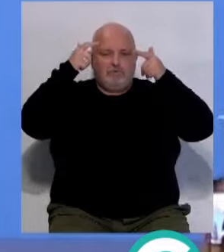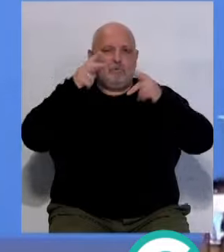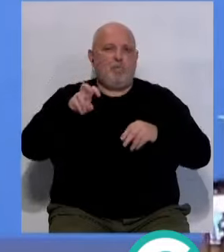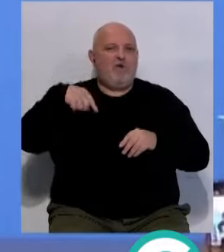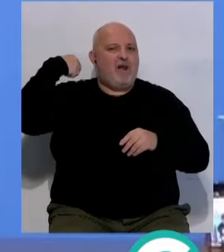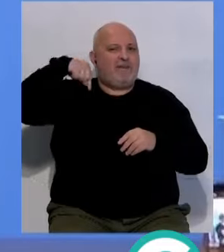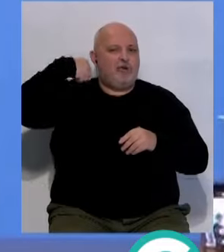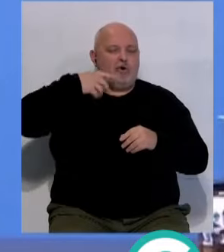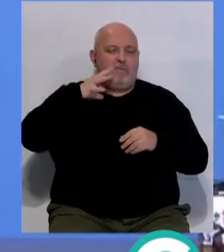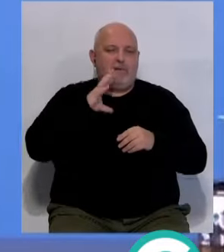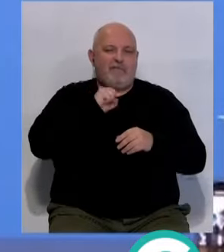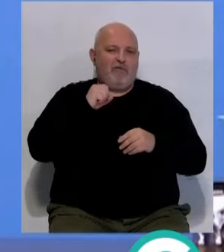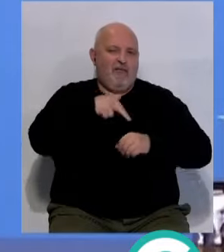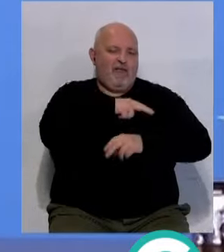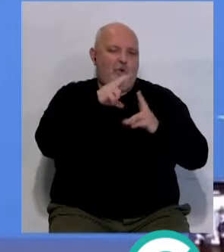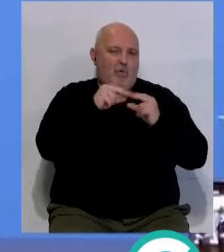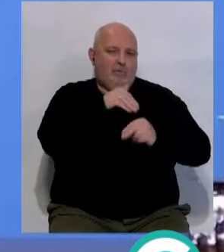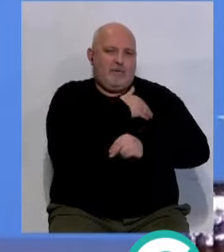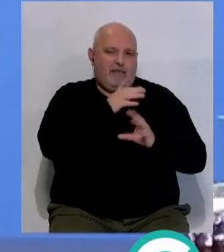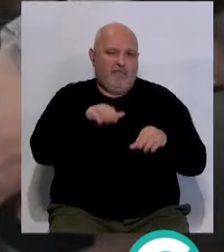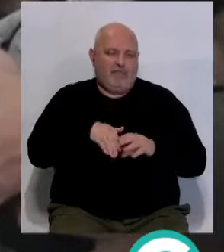como rector magnífico de la OCA. Lo escuchamos.